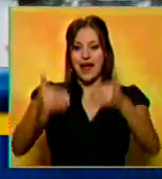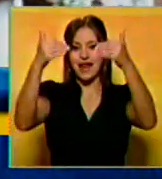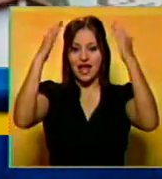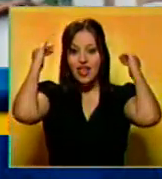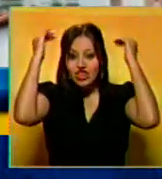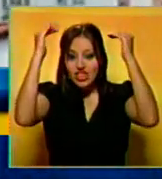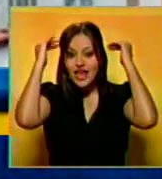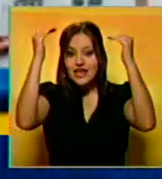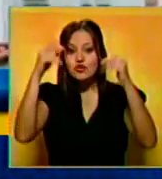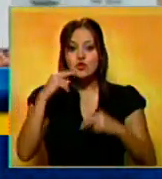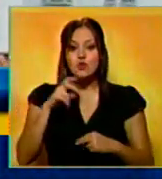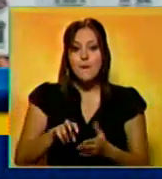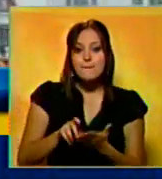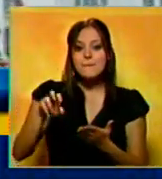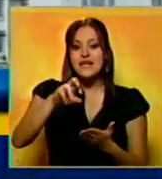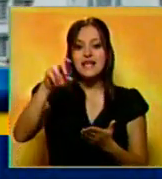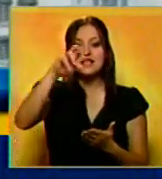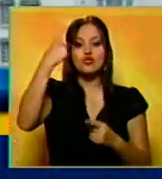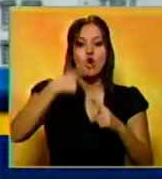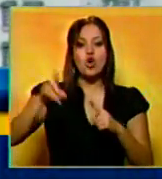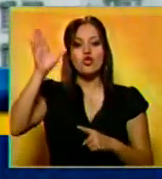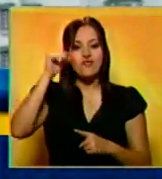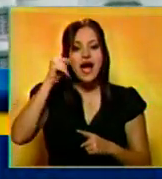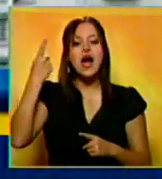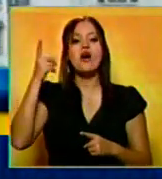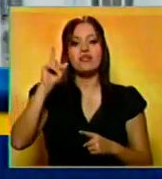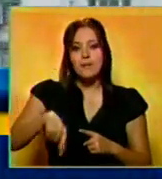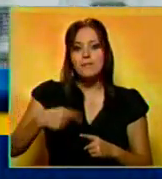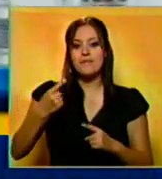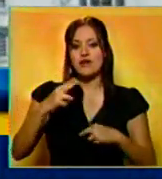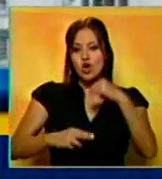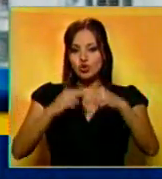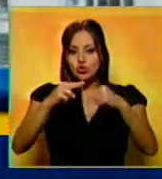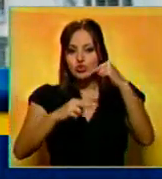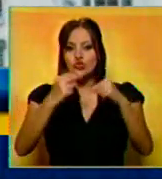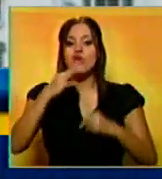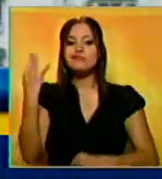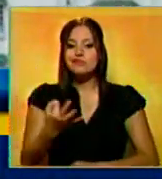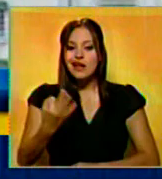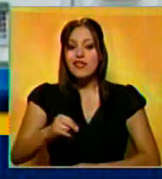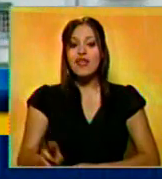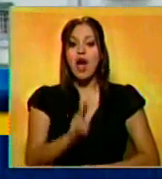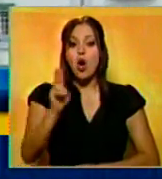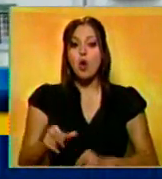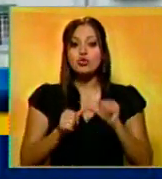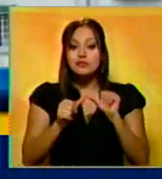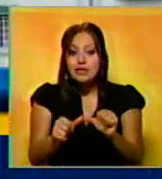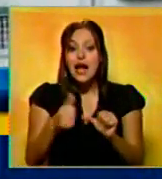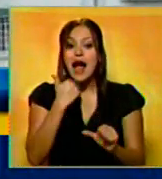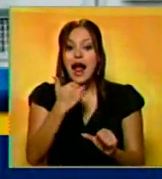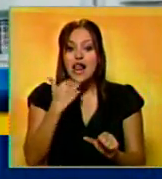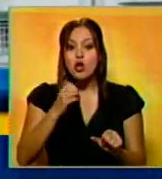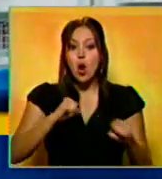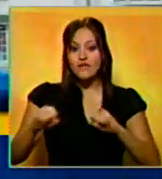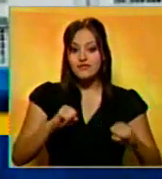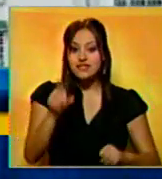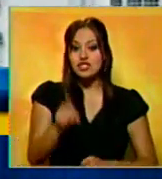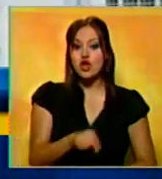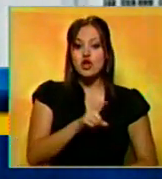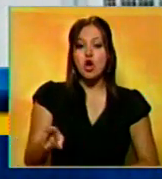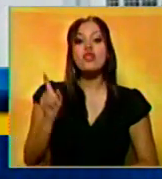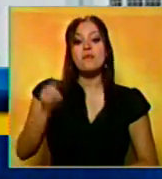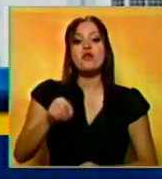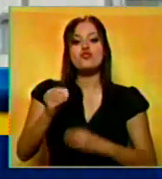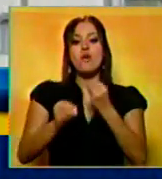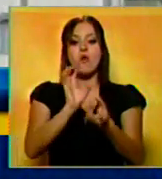pisos, instalaciones sanitarias, carpintería, las dimensiones del inmueble, su uso, calidad, mantenimiento, vulnerabilidad sísmica y la región